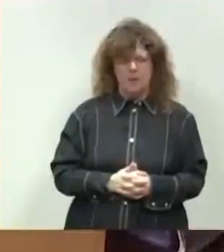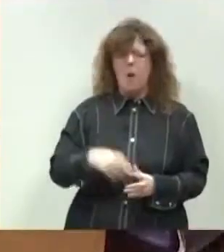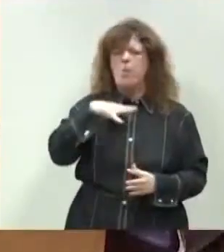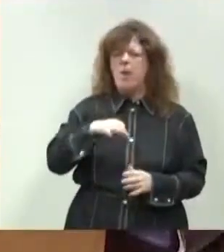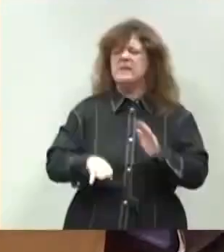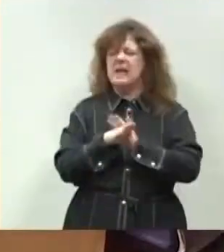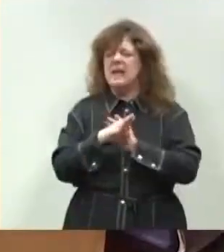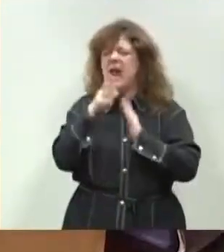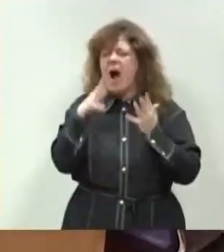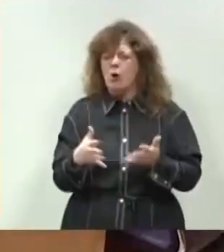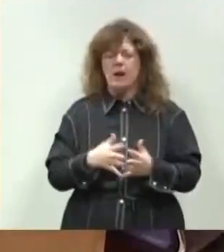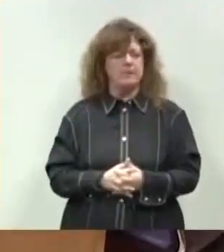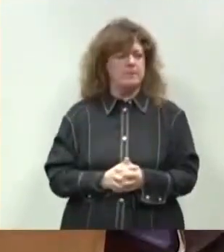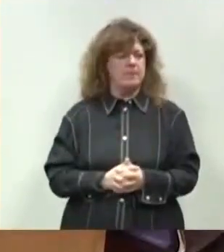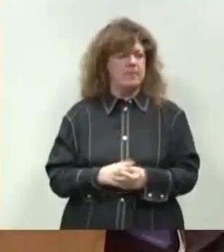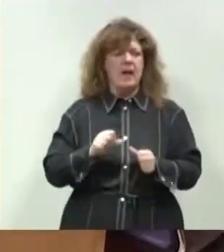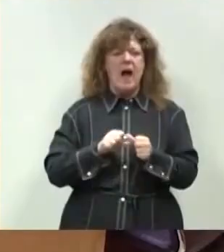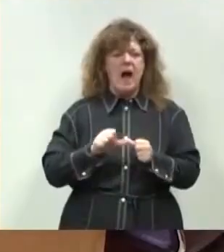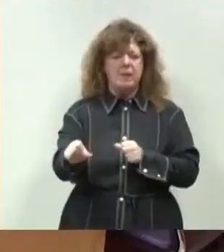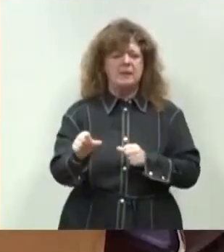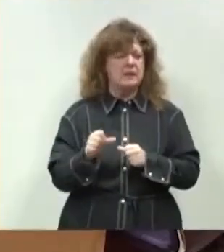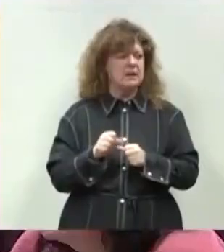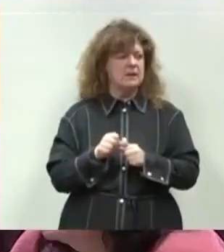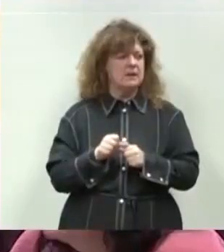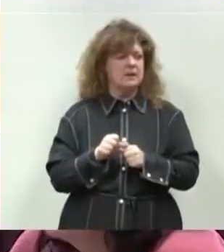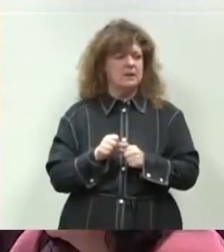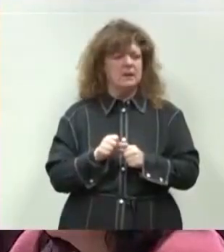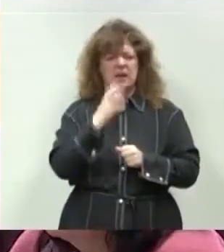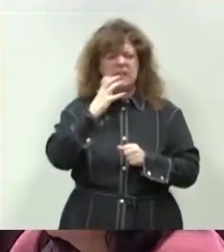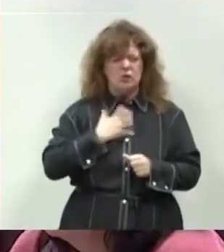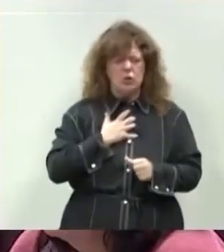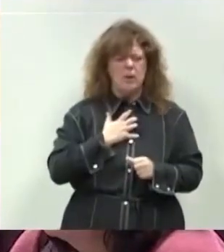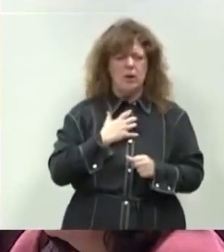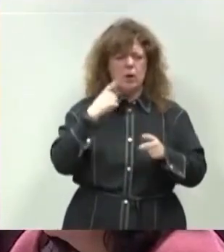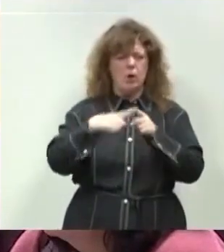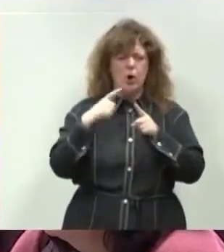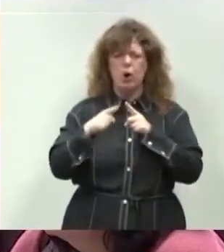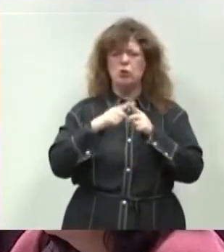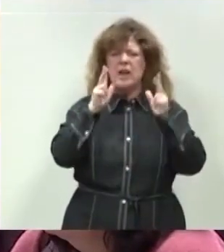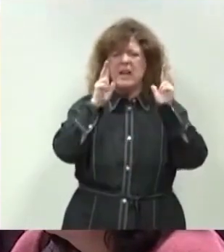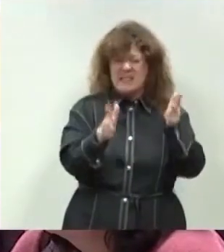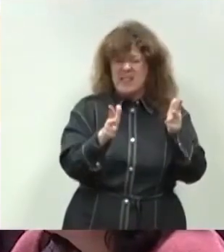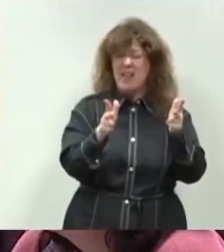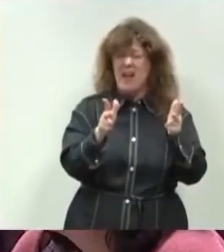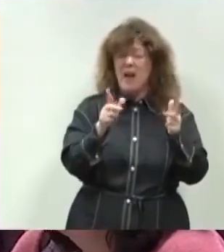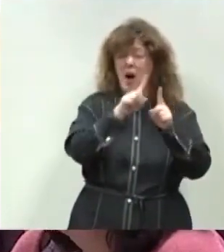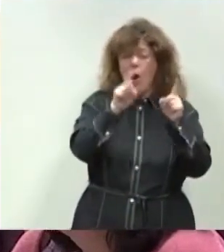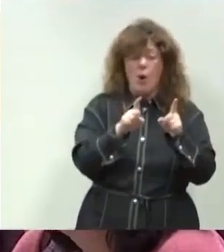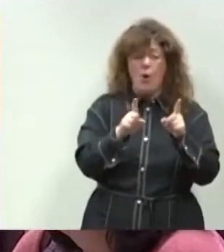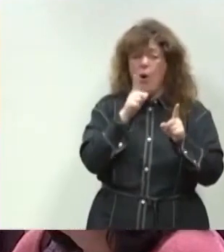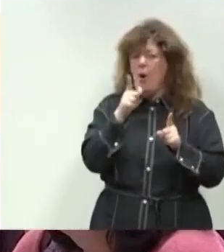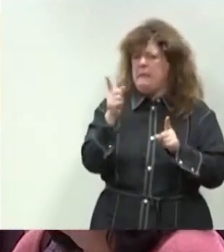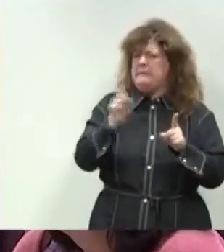ahora? A partir de ahora puede seguir insultándome, puede seguir sacándolo de las residencias, como dice la otra pregunta, puede seguir